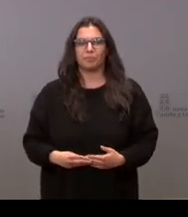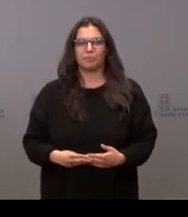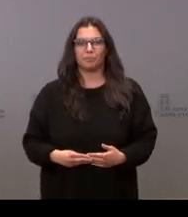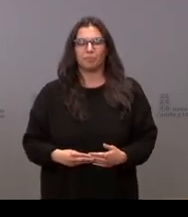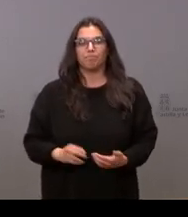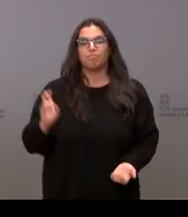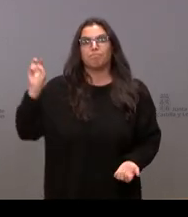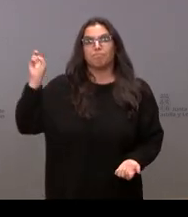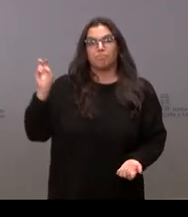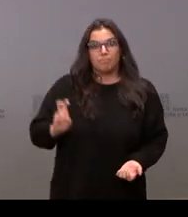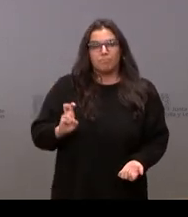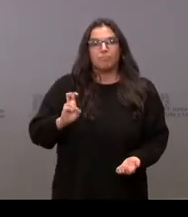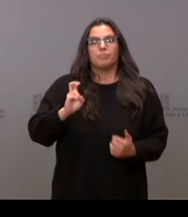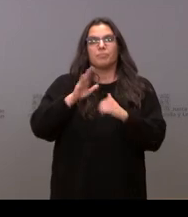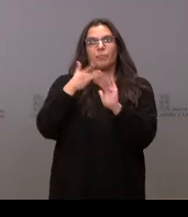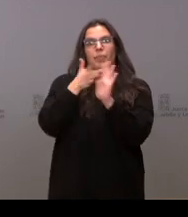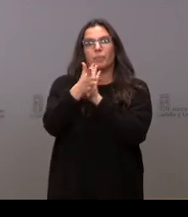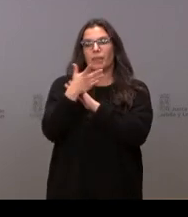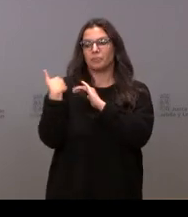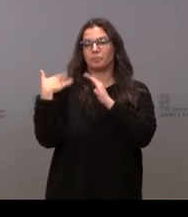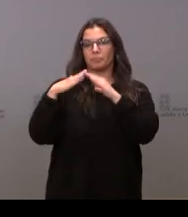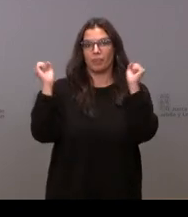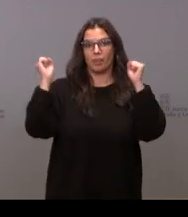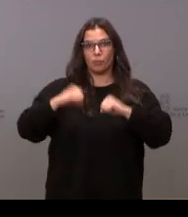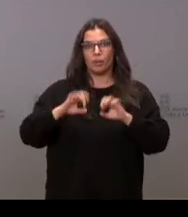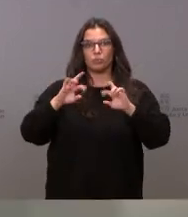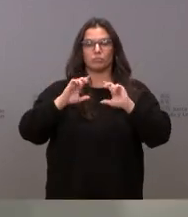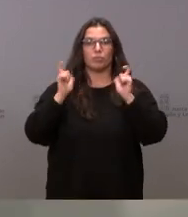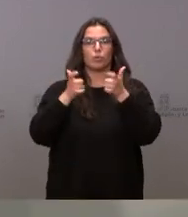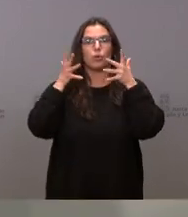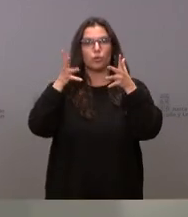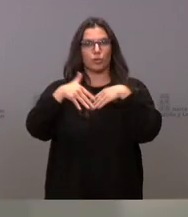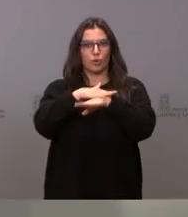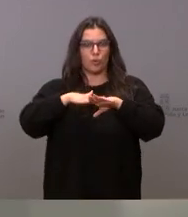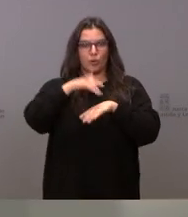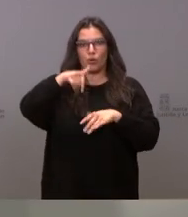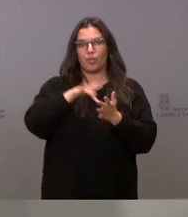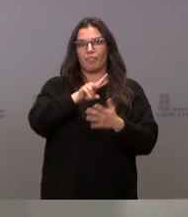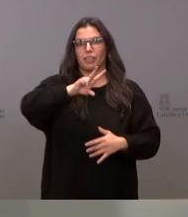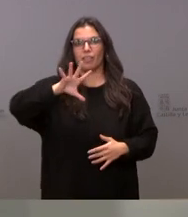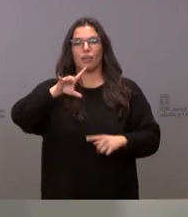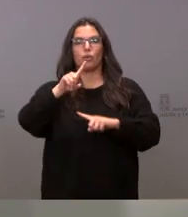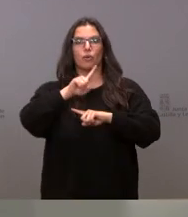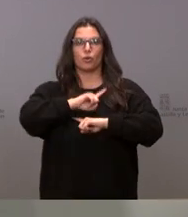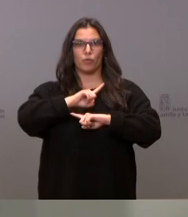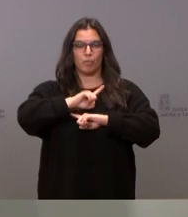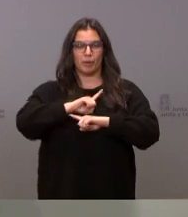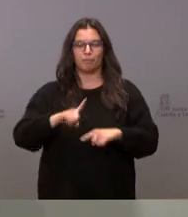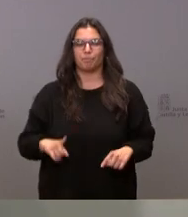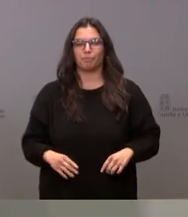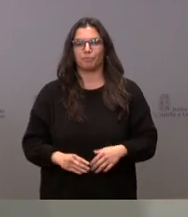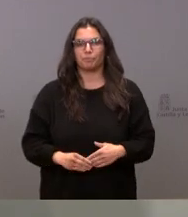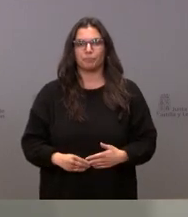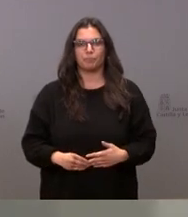Comparecemos para dar cuenta de los acuerdos del Consejo de Gobierno de hoy, 25 de noviembre.